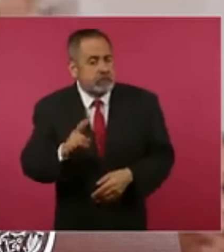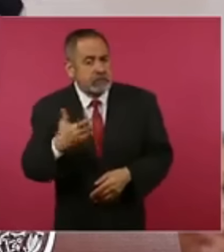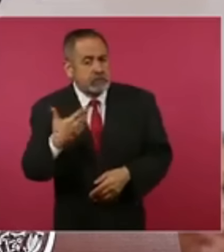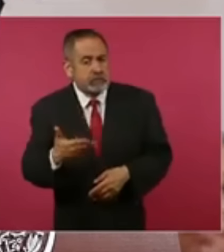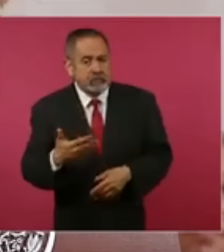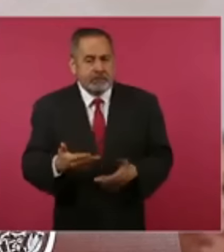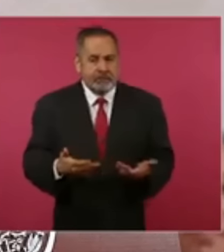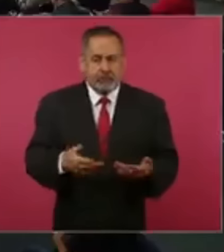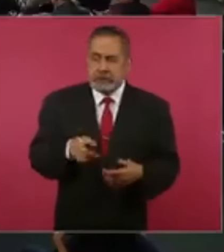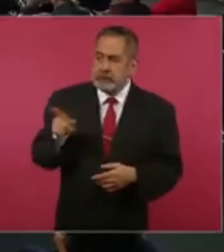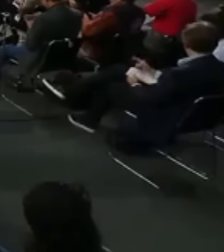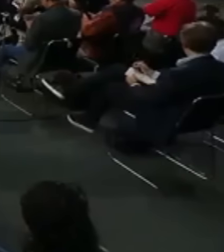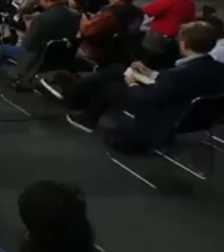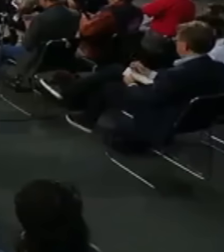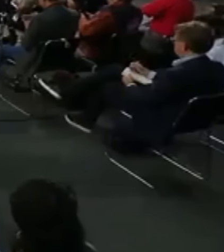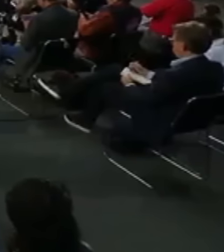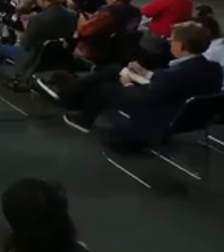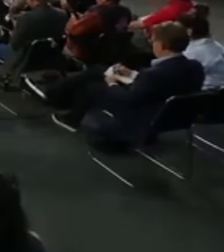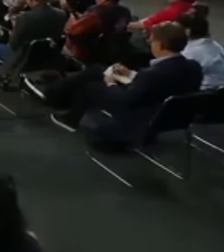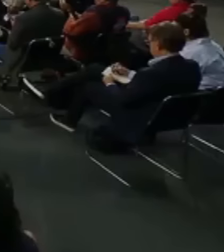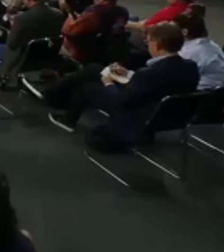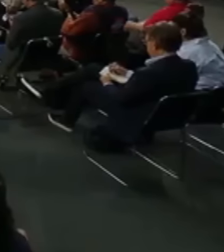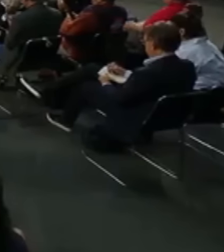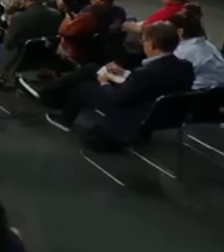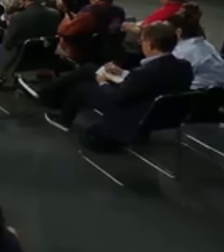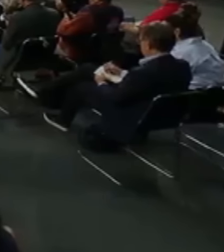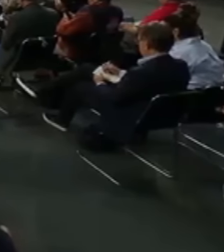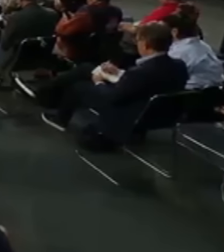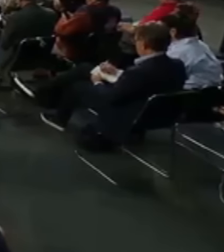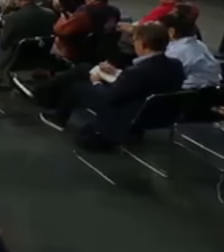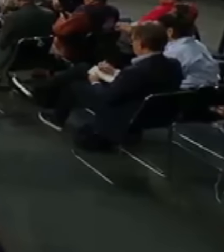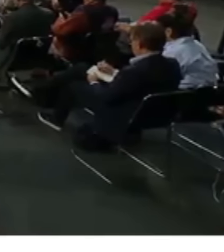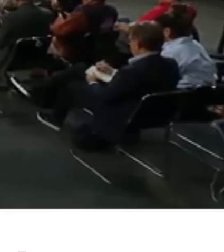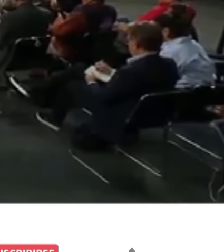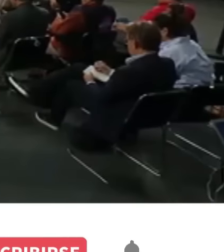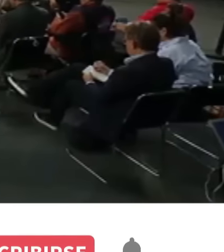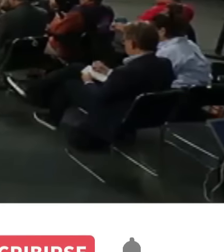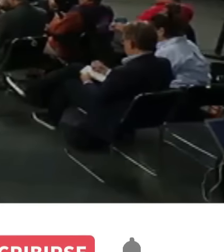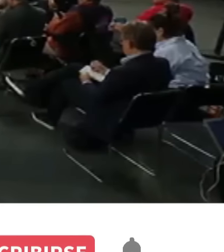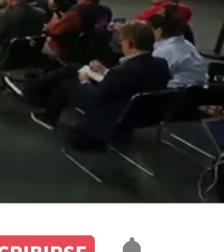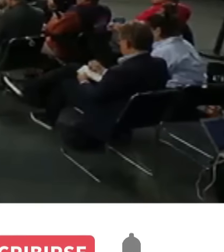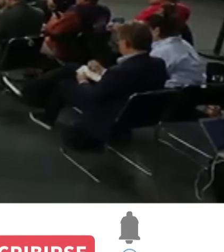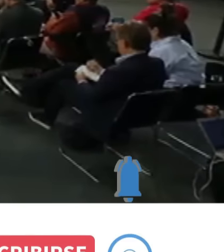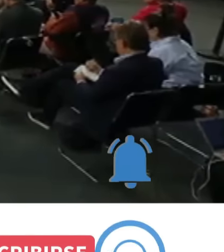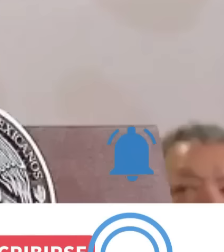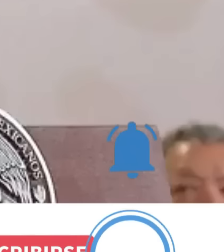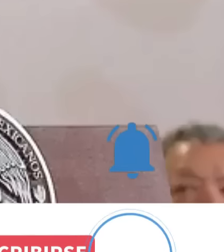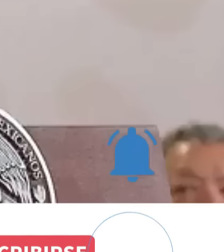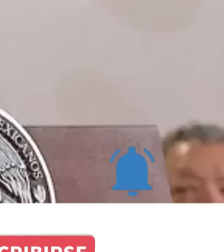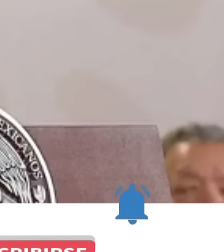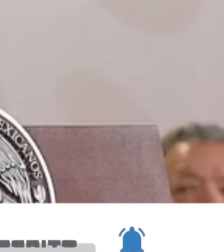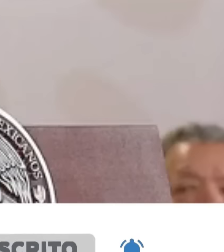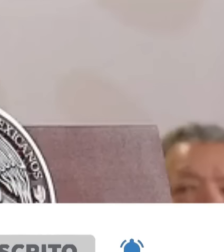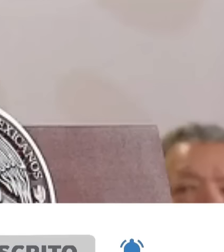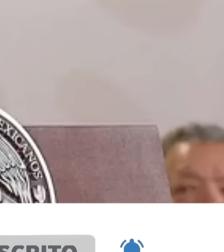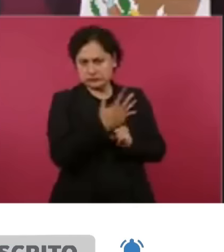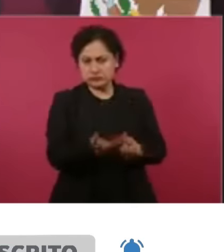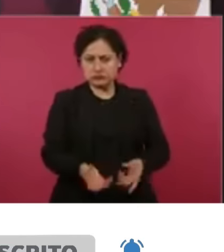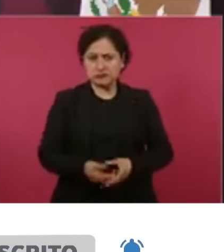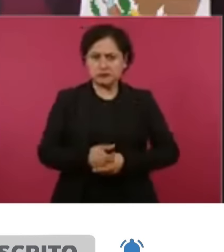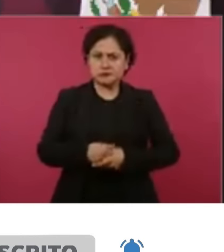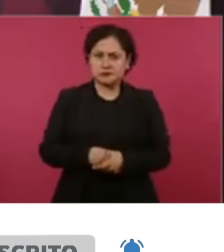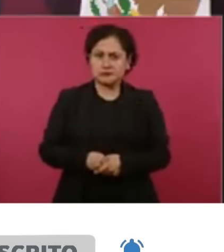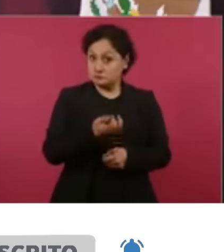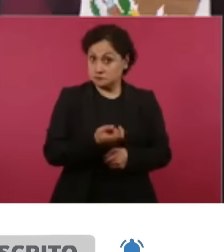lo del peligro para México. Hubo una especie de linchamiento político en mi contra,